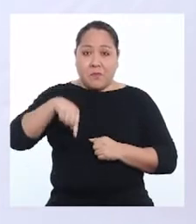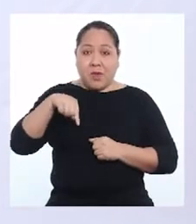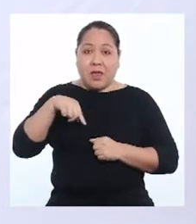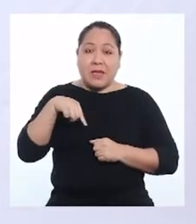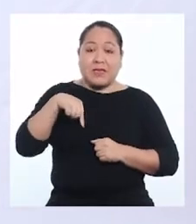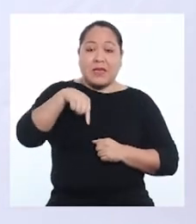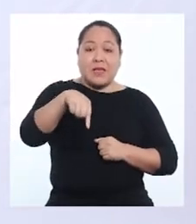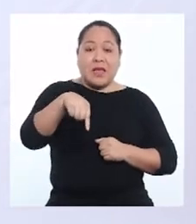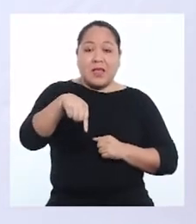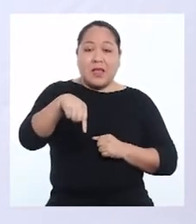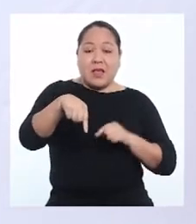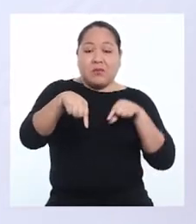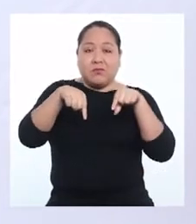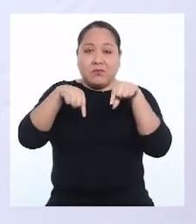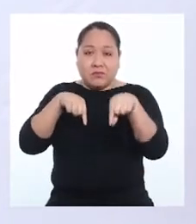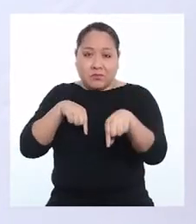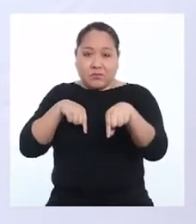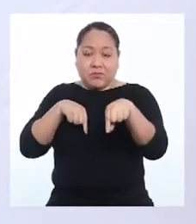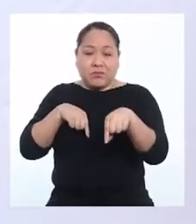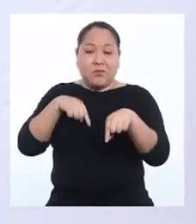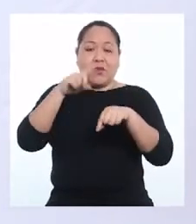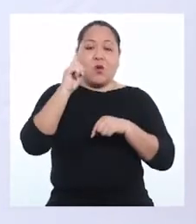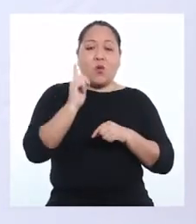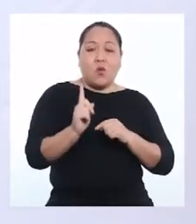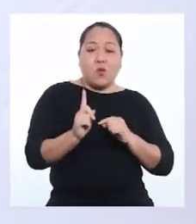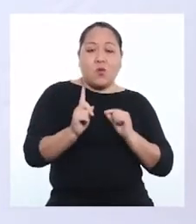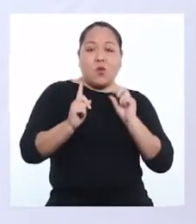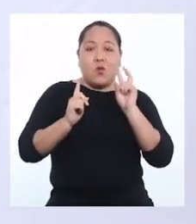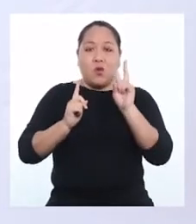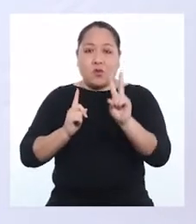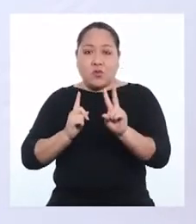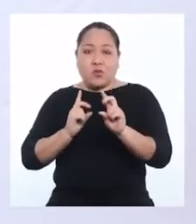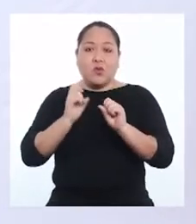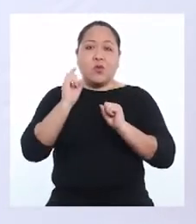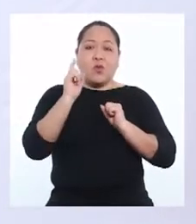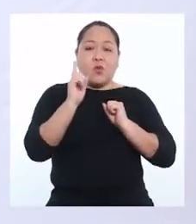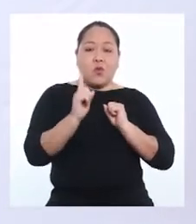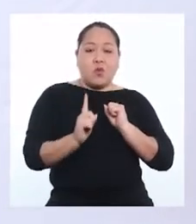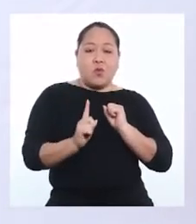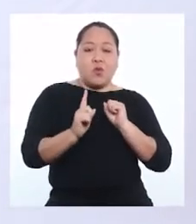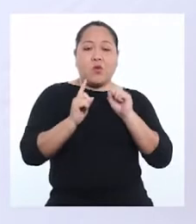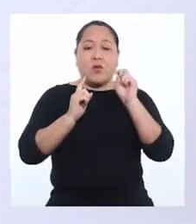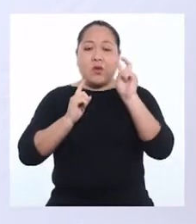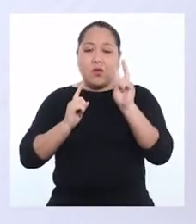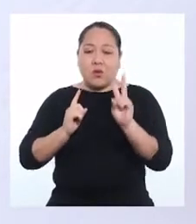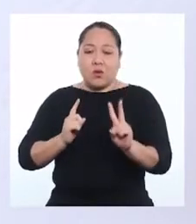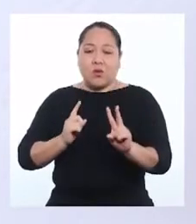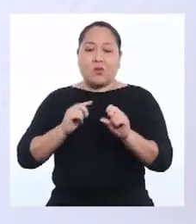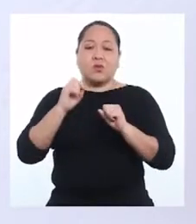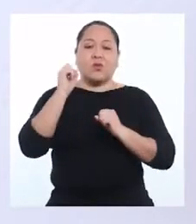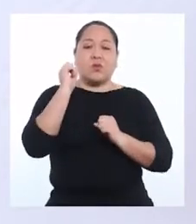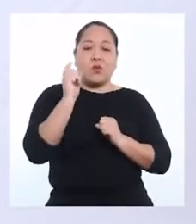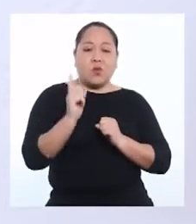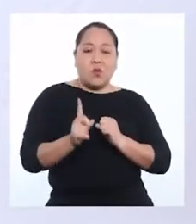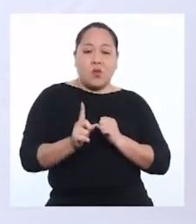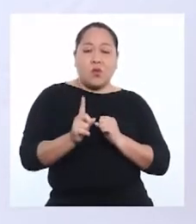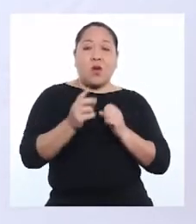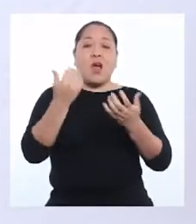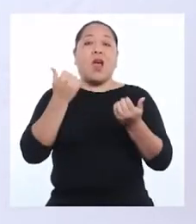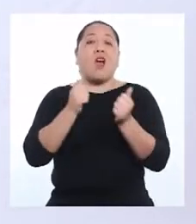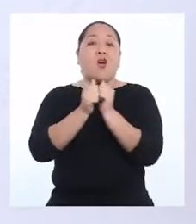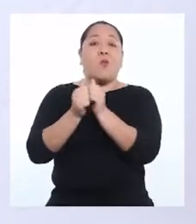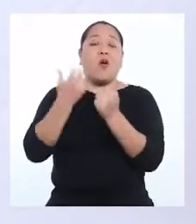hacia adelante y cambio de pierna. ¿Bien? Uno y dos. Y uno y dos.